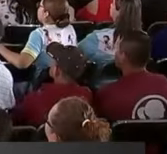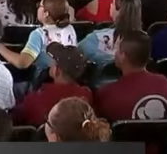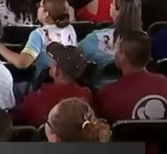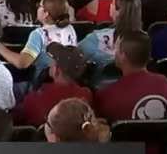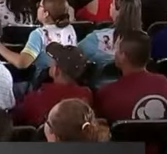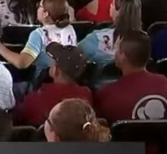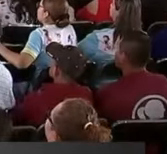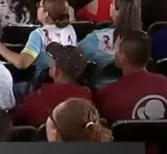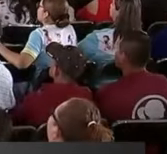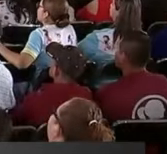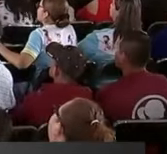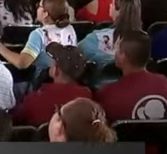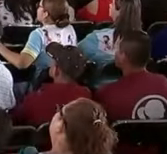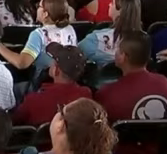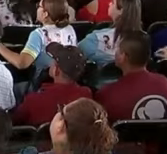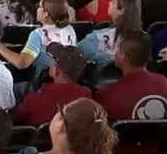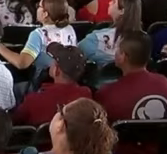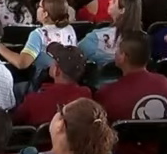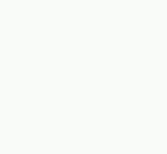apapachándonos en la familia